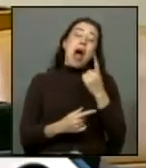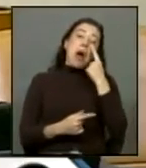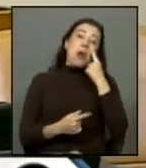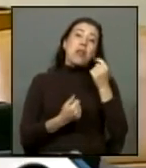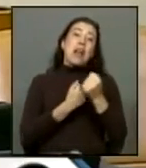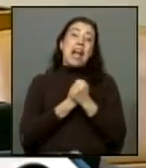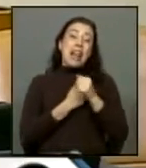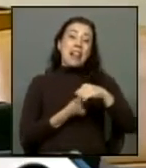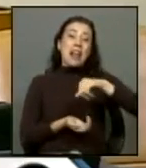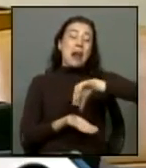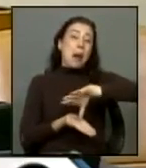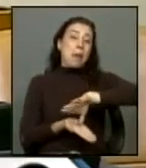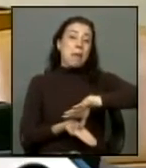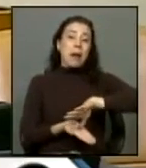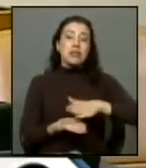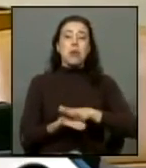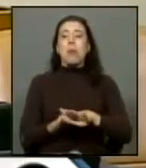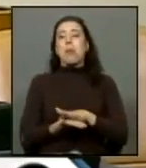como